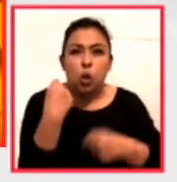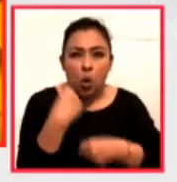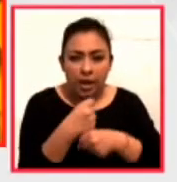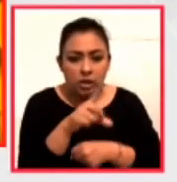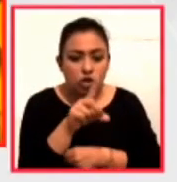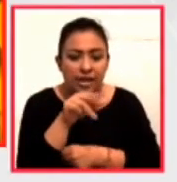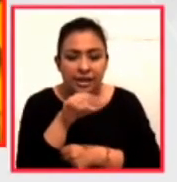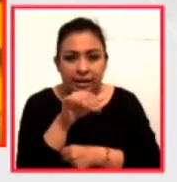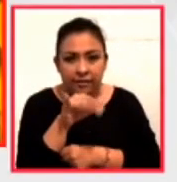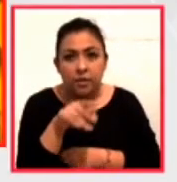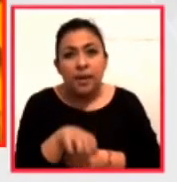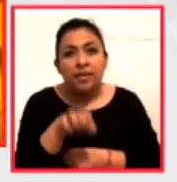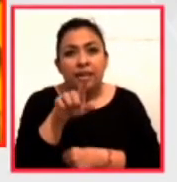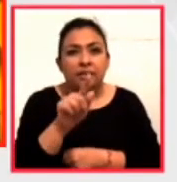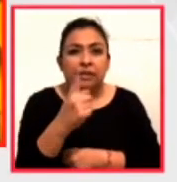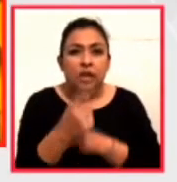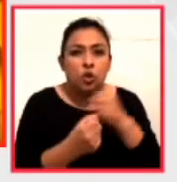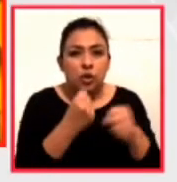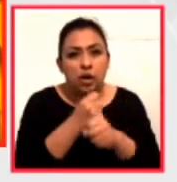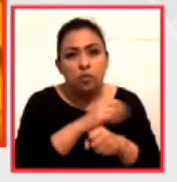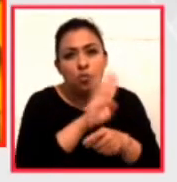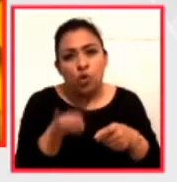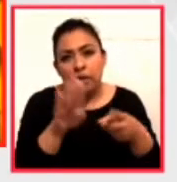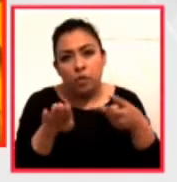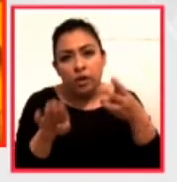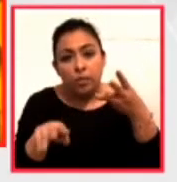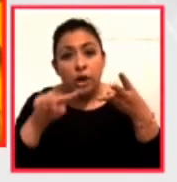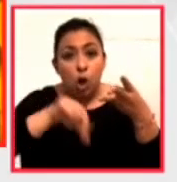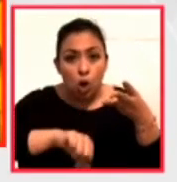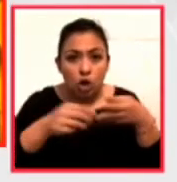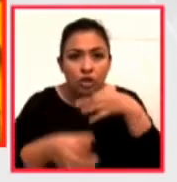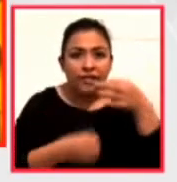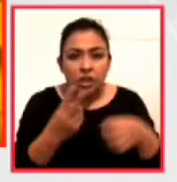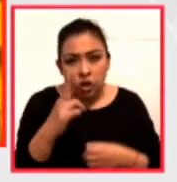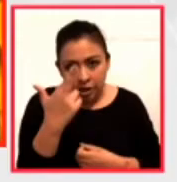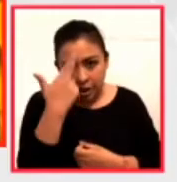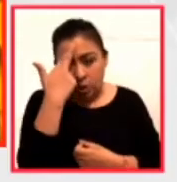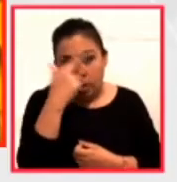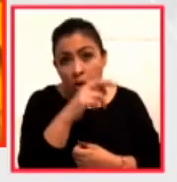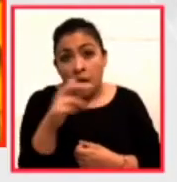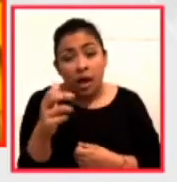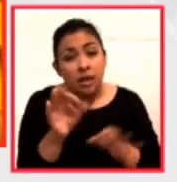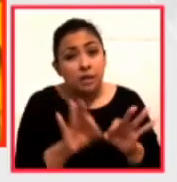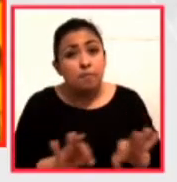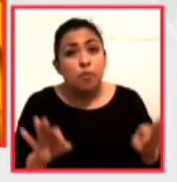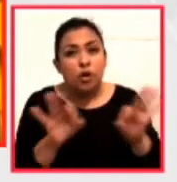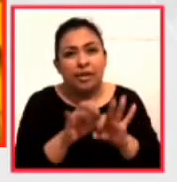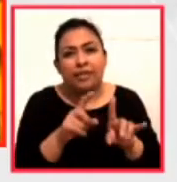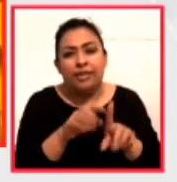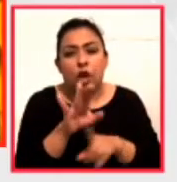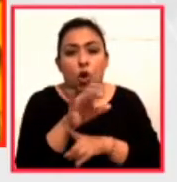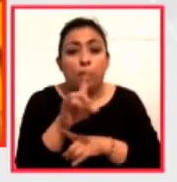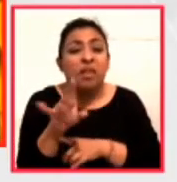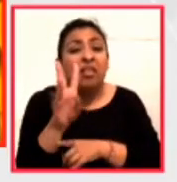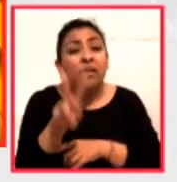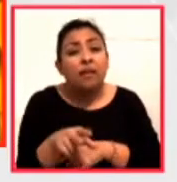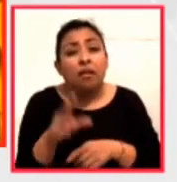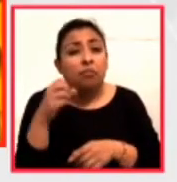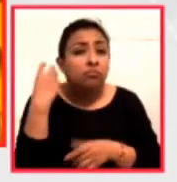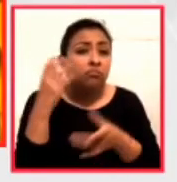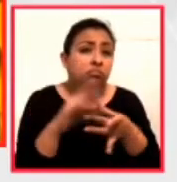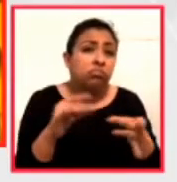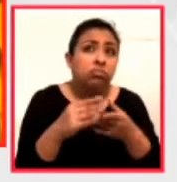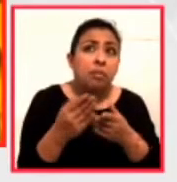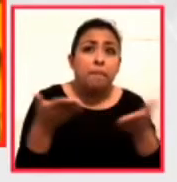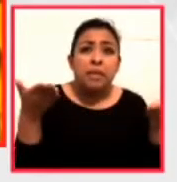Rabinovich, a los 71 años de edad. Hoy, en Noticias 22, recordamos este gran ícono de la comedia con un imperdible discurso presentado hace